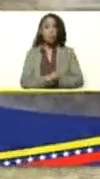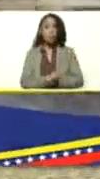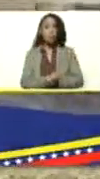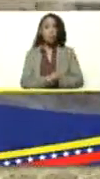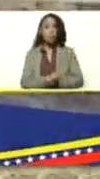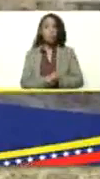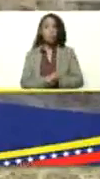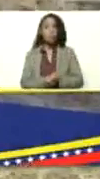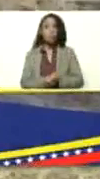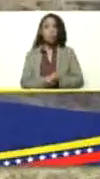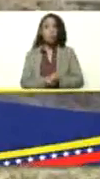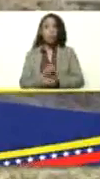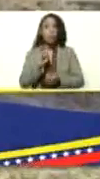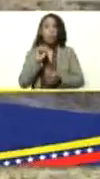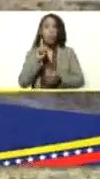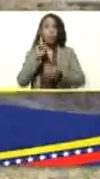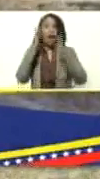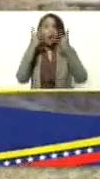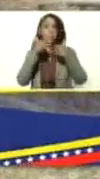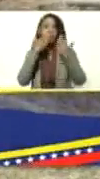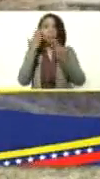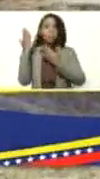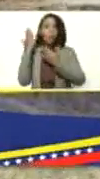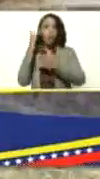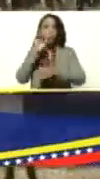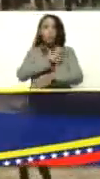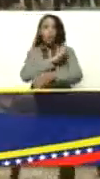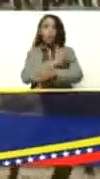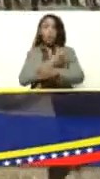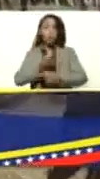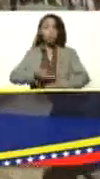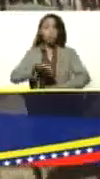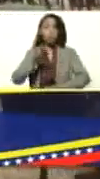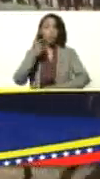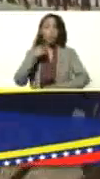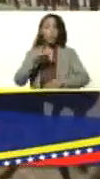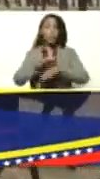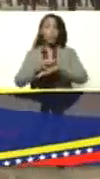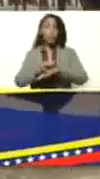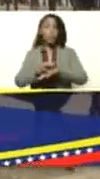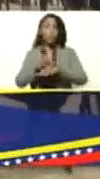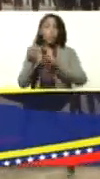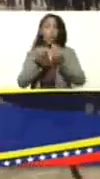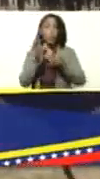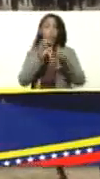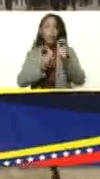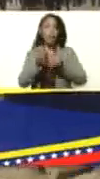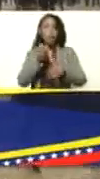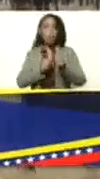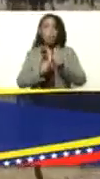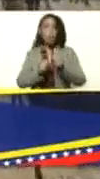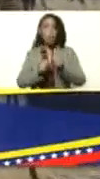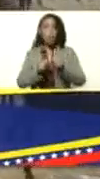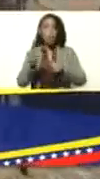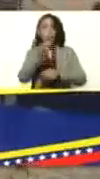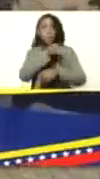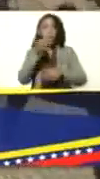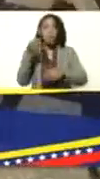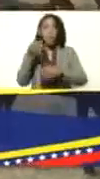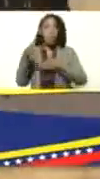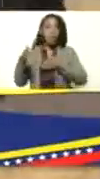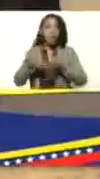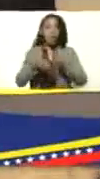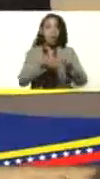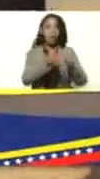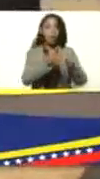animal que tiene potencialidades tanto cárnicas como lácteas. Tiene un excelente canal, una